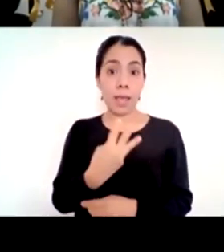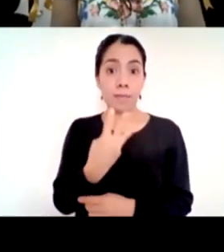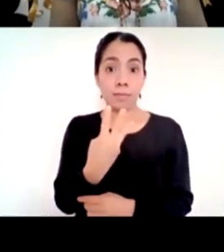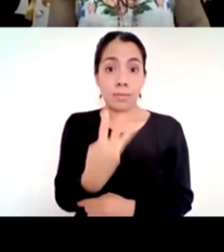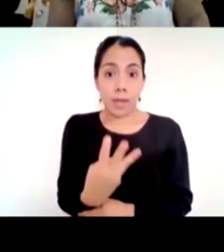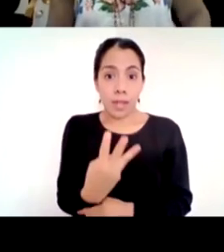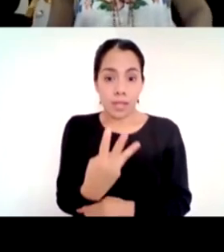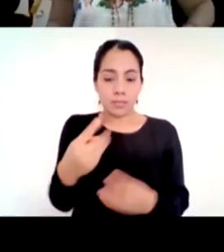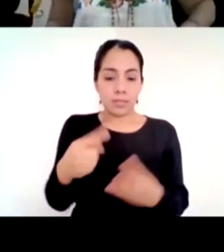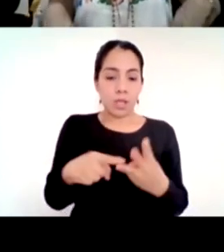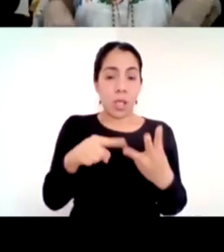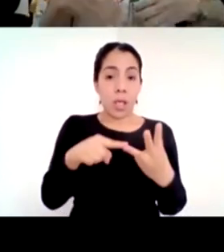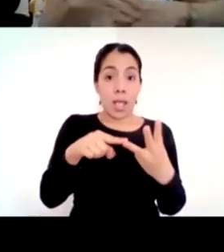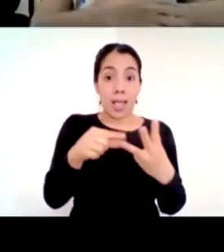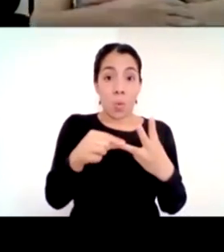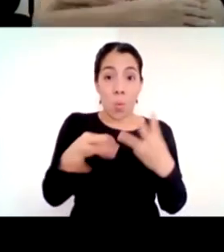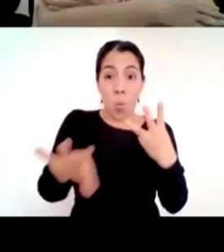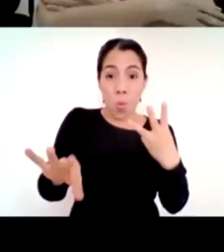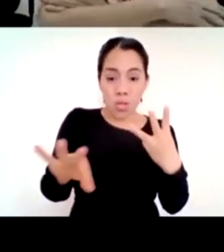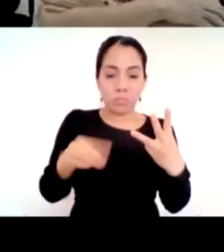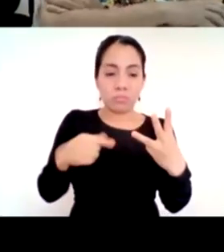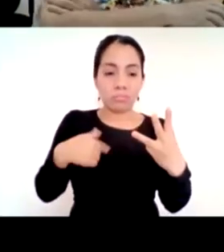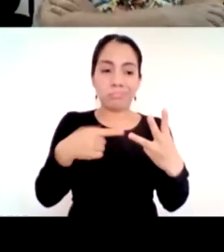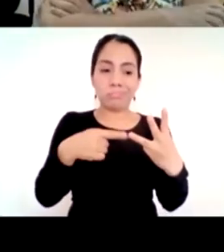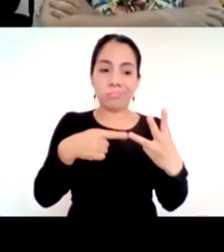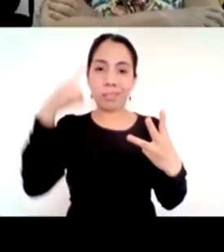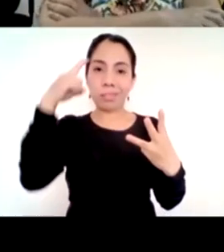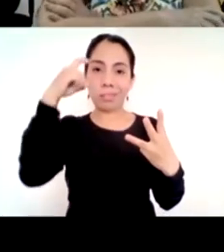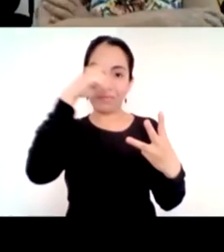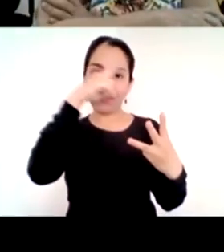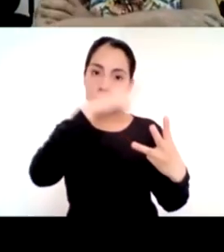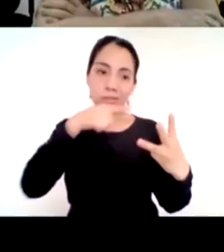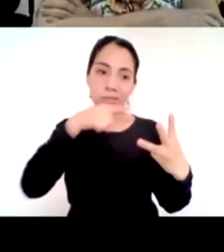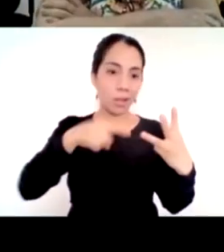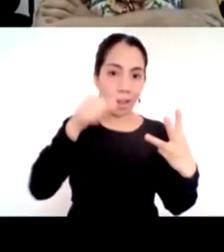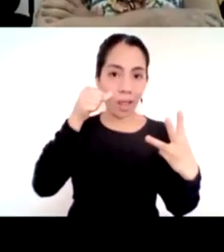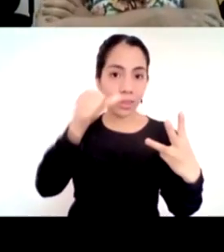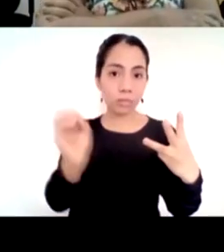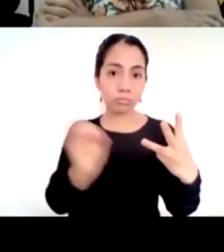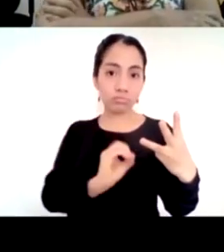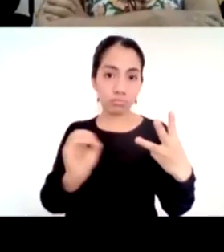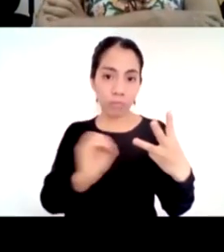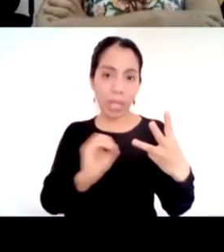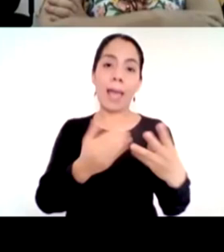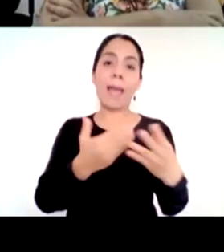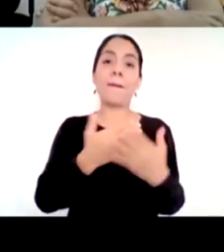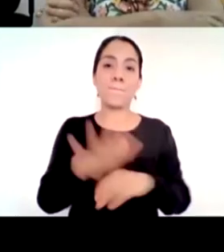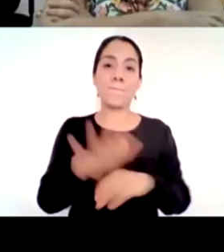fundamental el poder darle esa oportunidad a la comunidad educativa y el director será fundamental para esa toma decisión